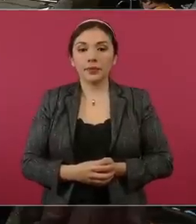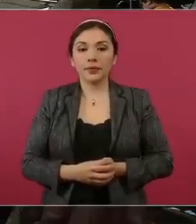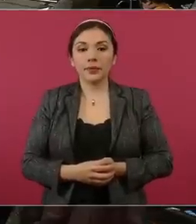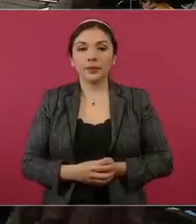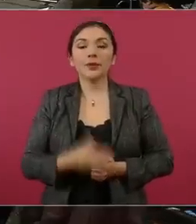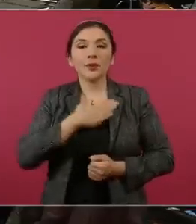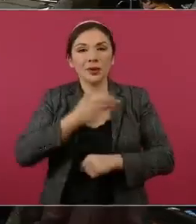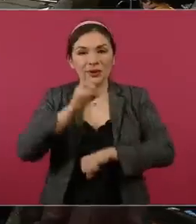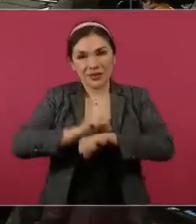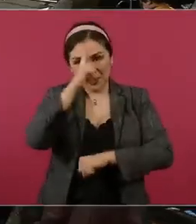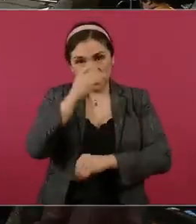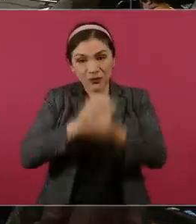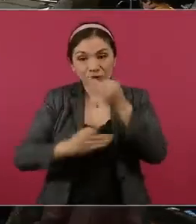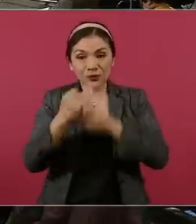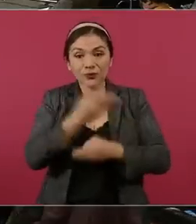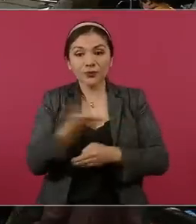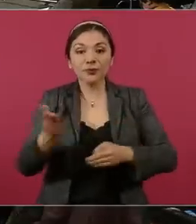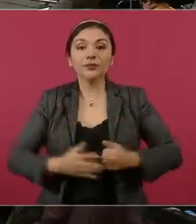Muy buenos días a todos.